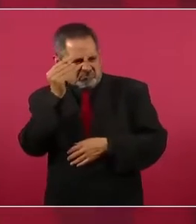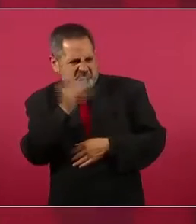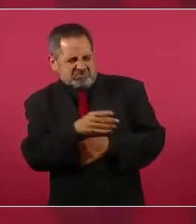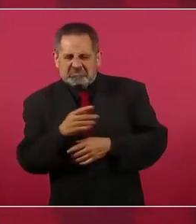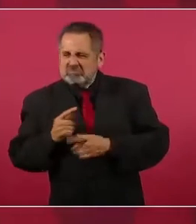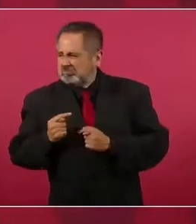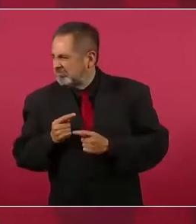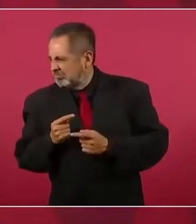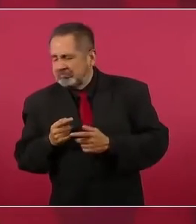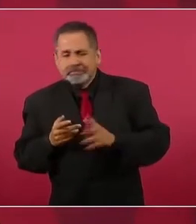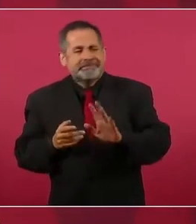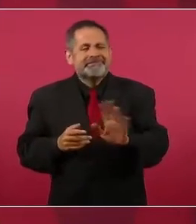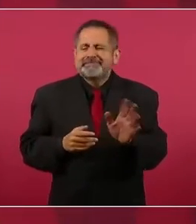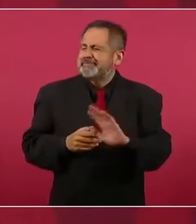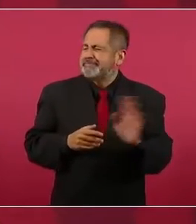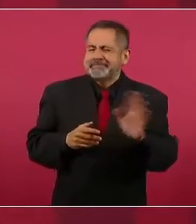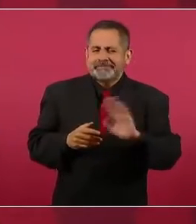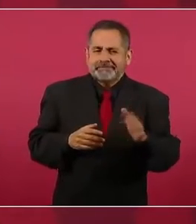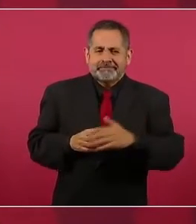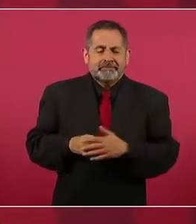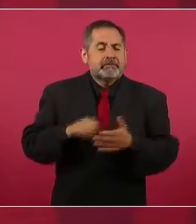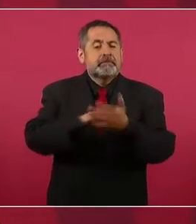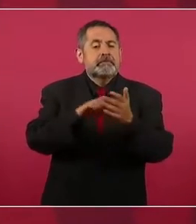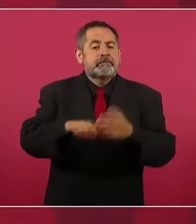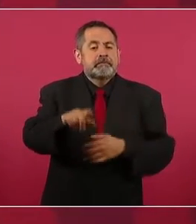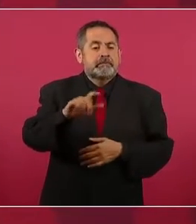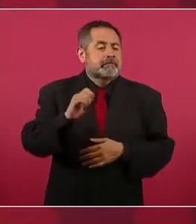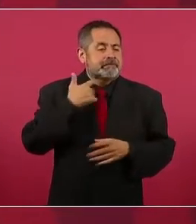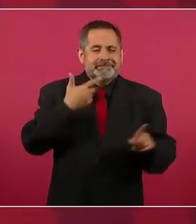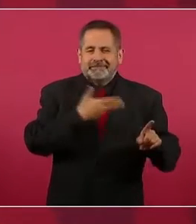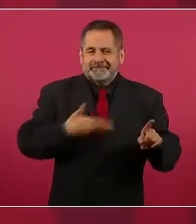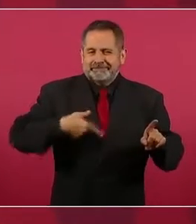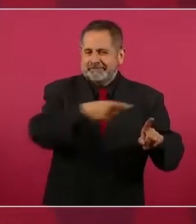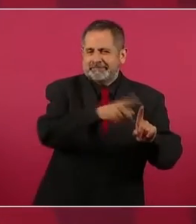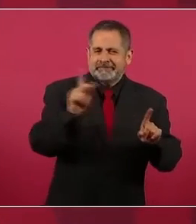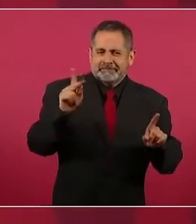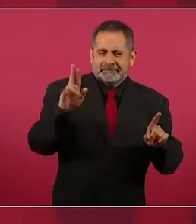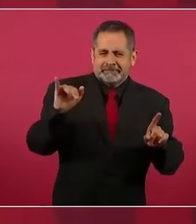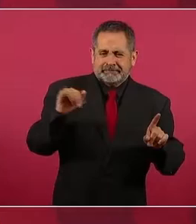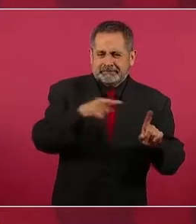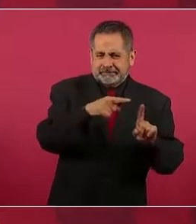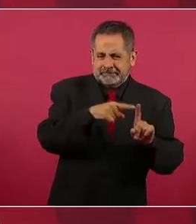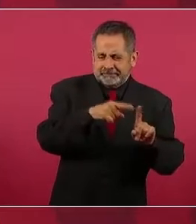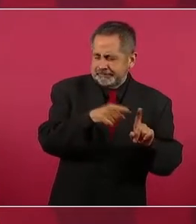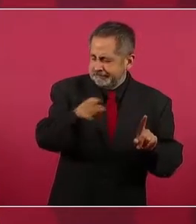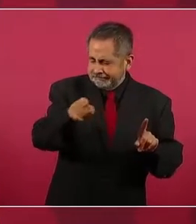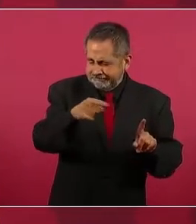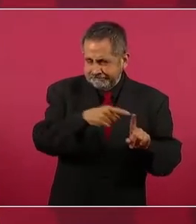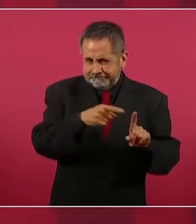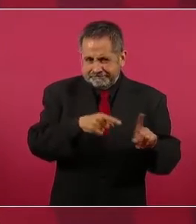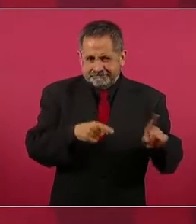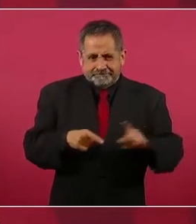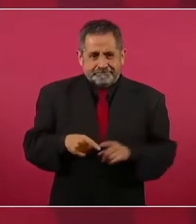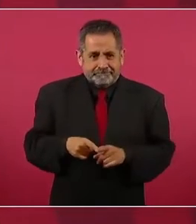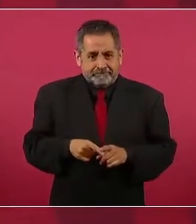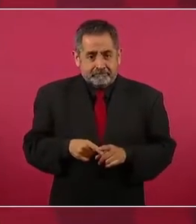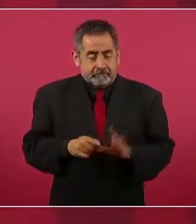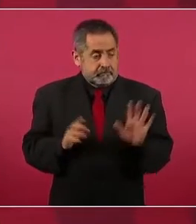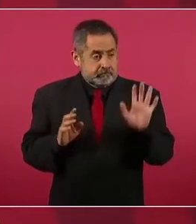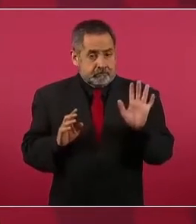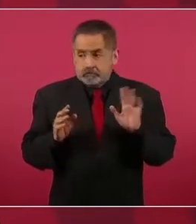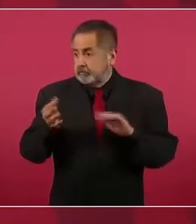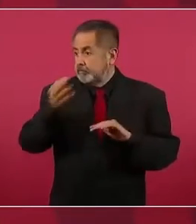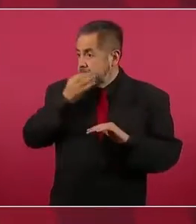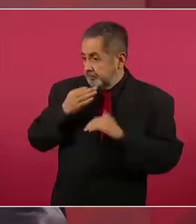el caso, por ejemplo, de ese presidente del PRI, hasta donde